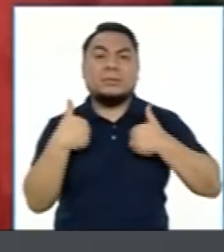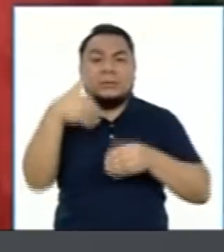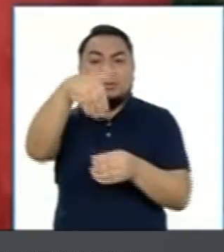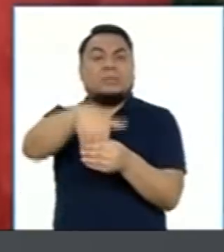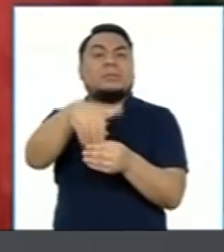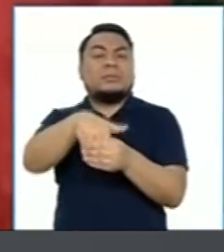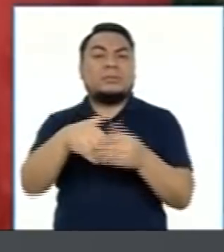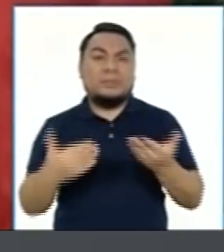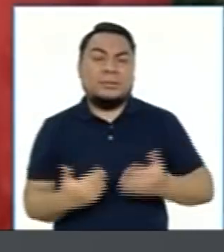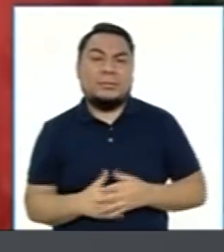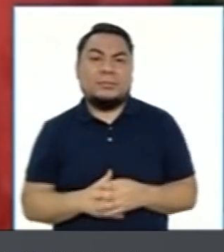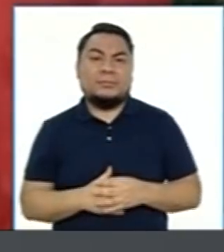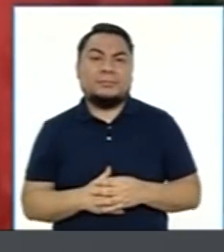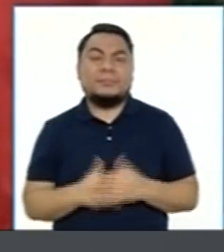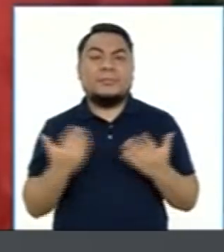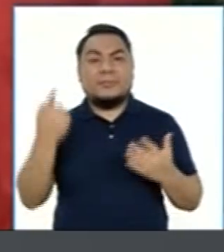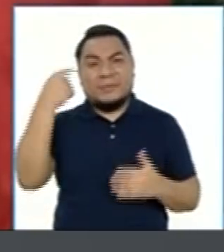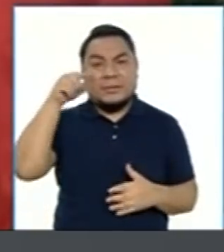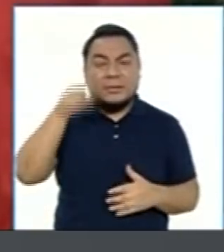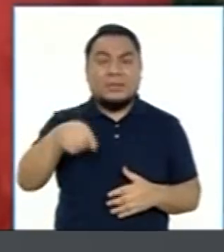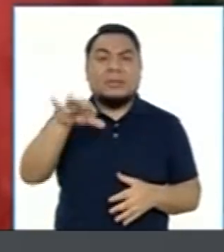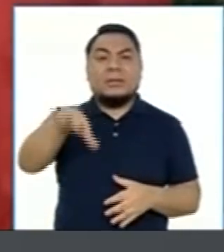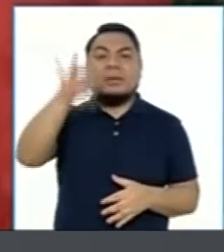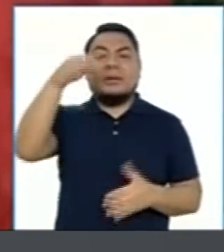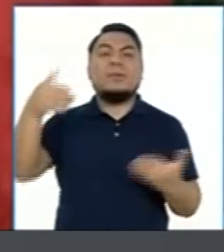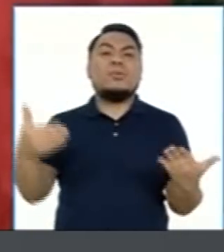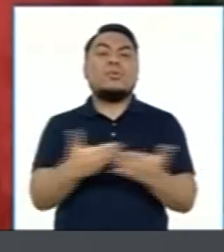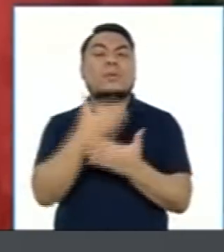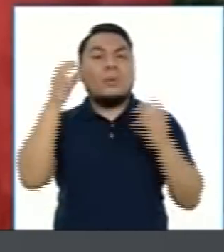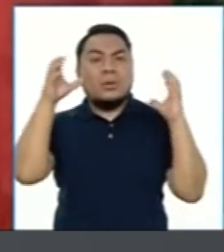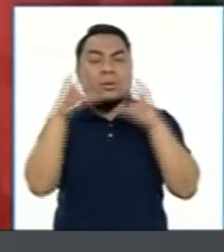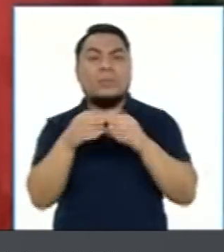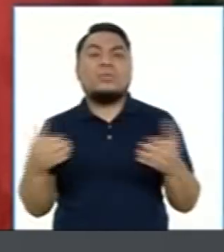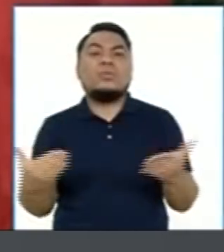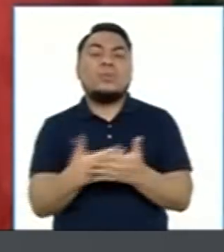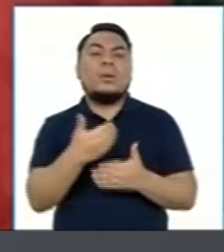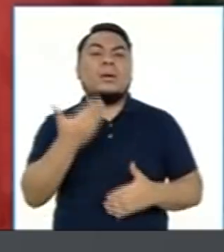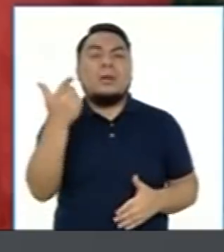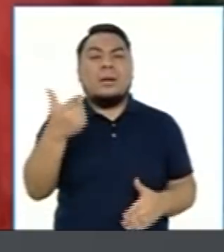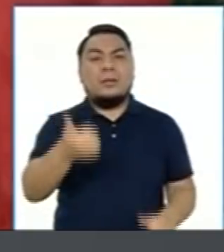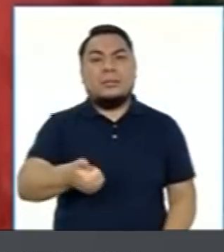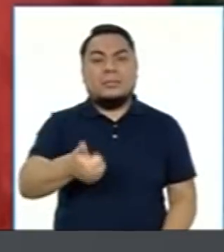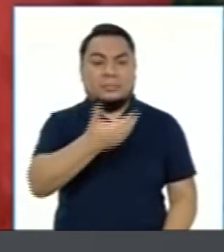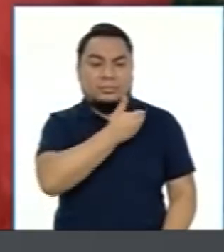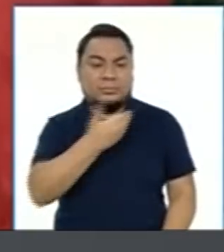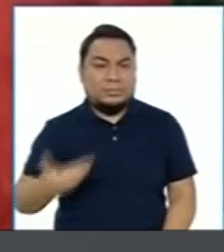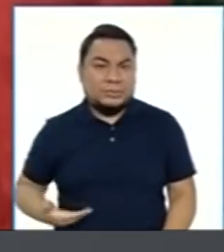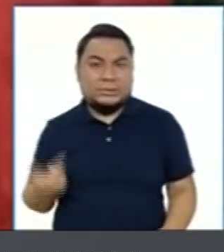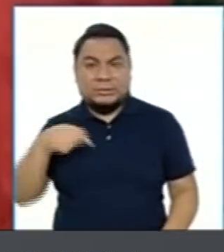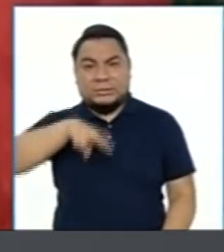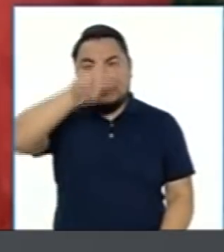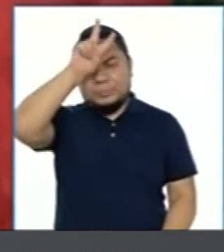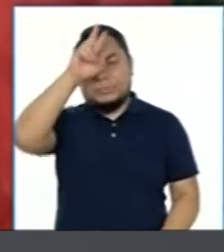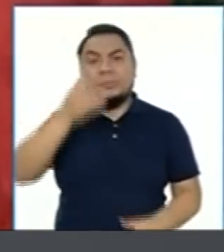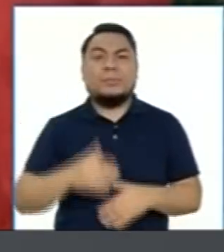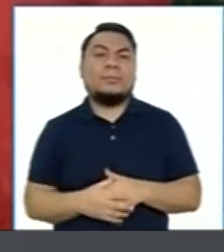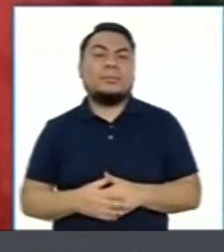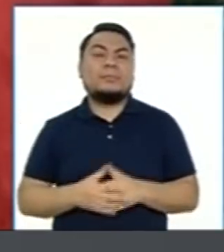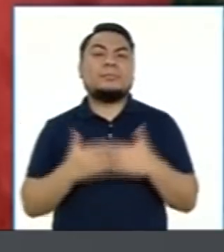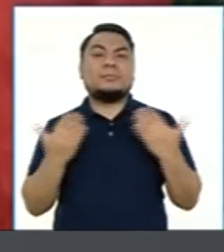una elección para elegir el nuevo Congreso y nuevo presidente en nuestro país.